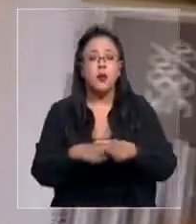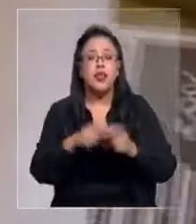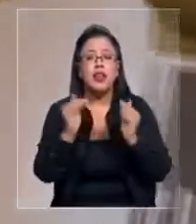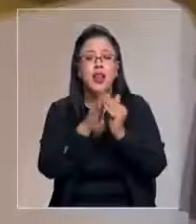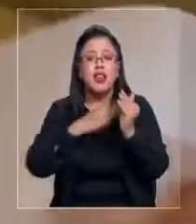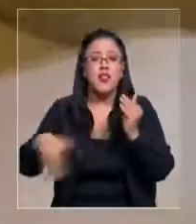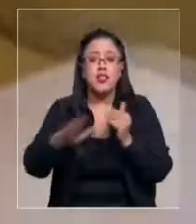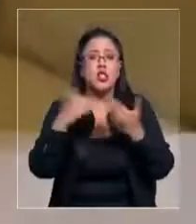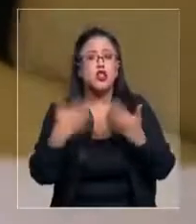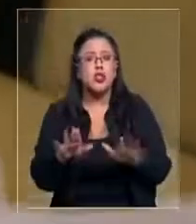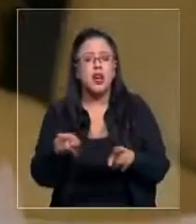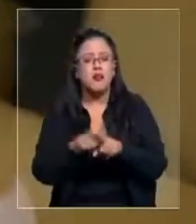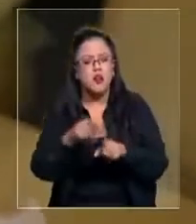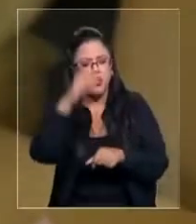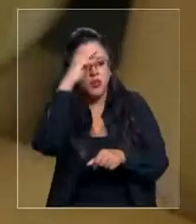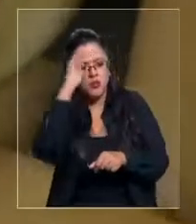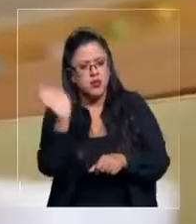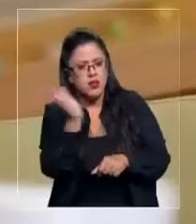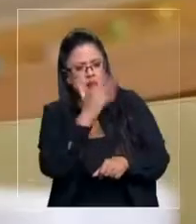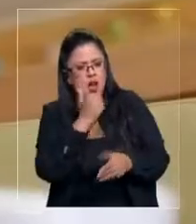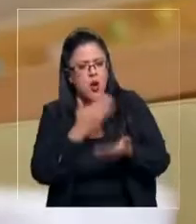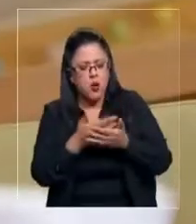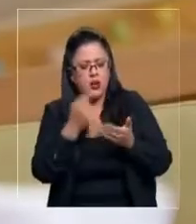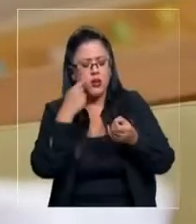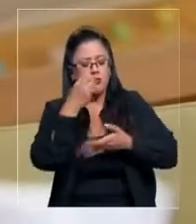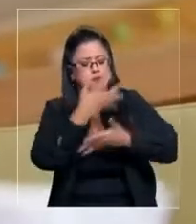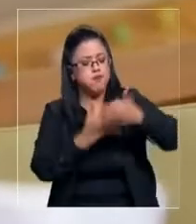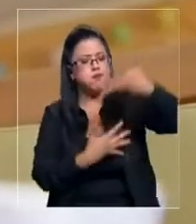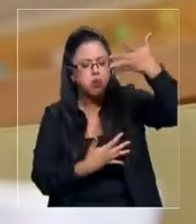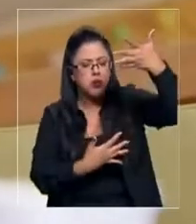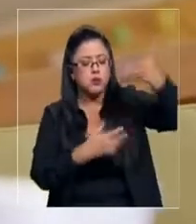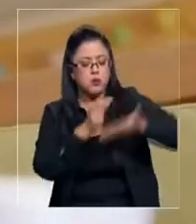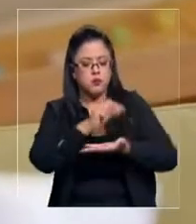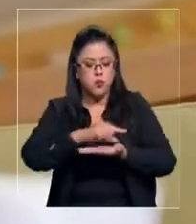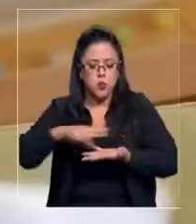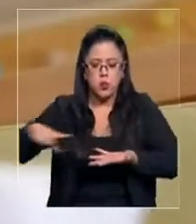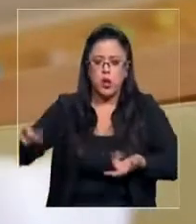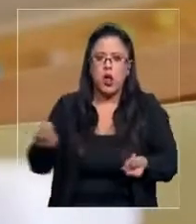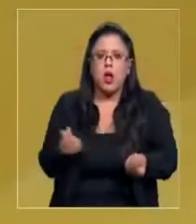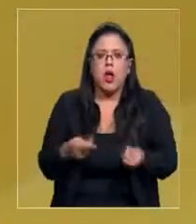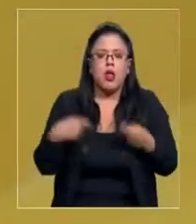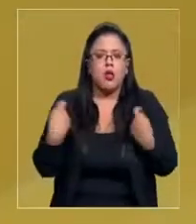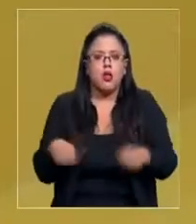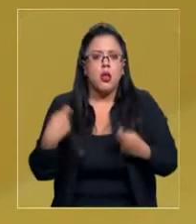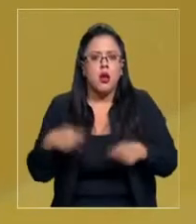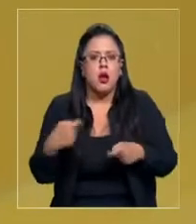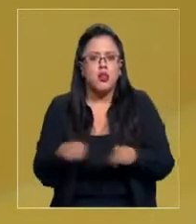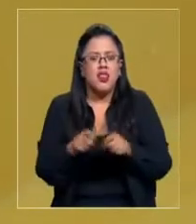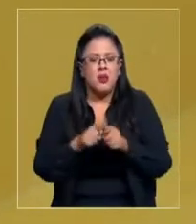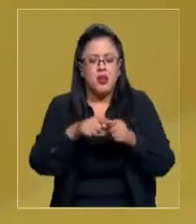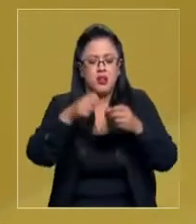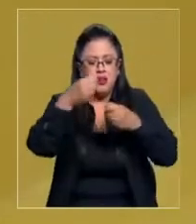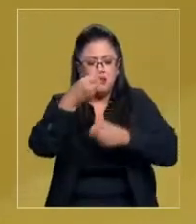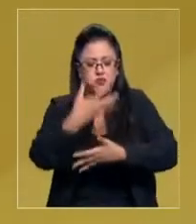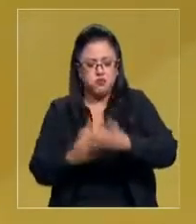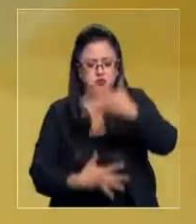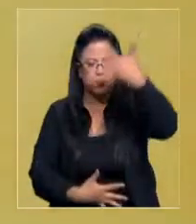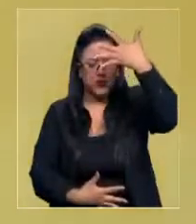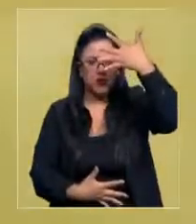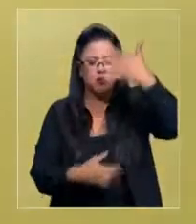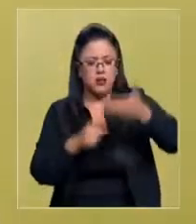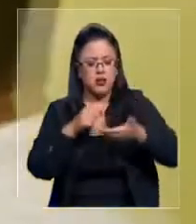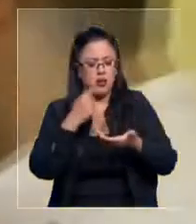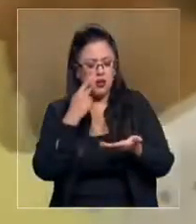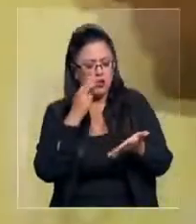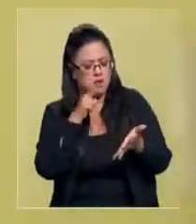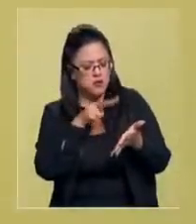comenzaron a desconfiar cuando los gastos comunes comenzaron a subir sin razón aparente, a lo que se sumaron una serie de sucesos que, al revisar,